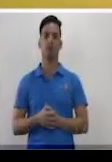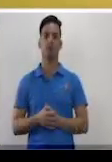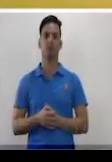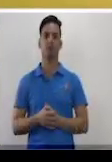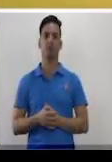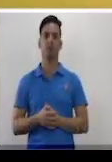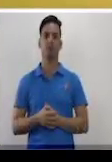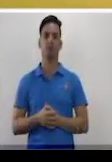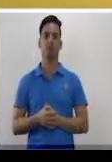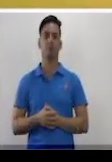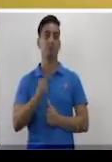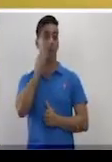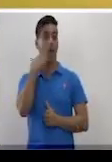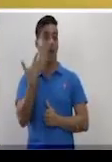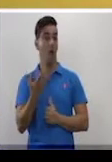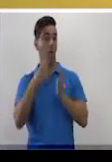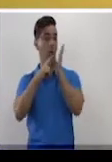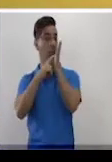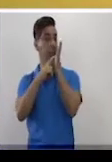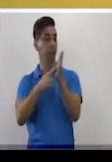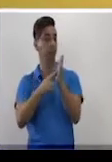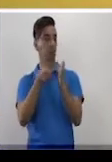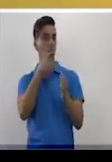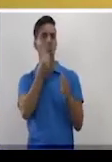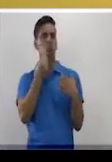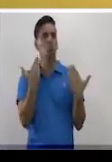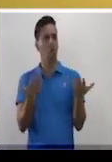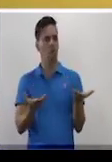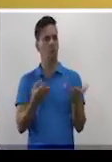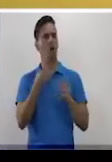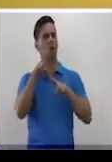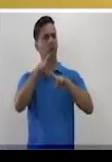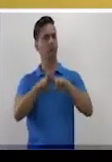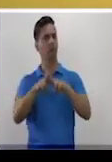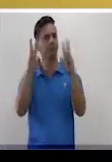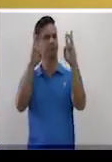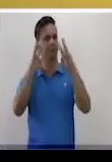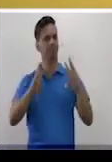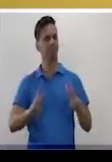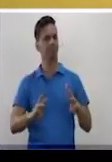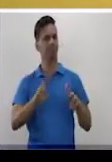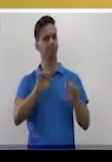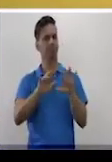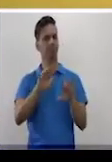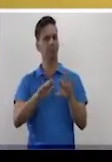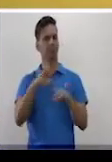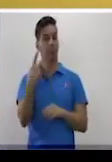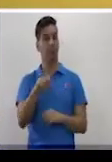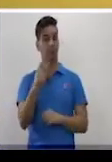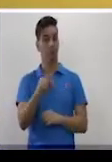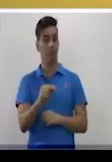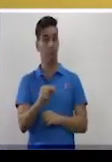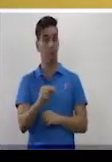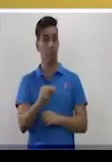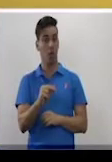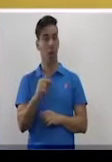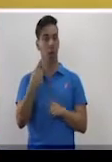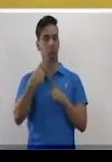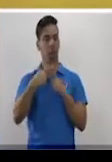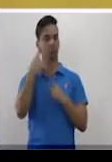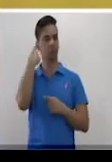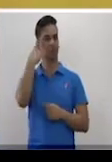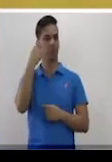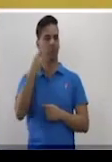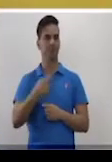Además, si tienes la posibilidad, puedes consultar el repasador virtual. ¿Sí? El que te ofrece Cinesod.